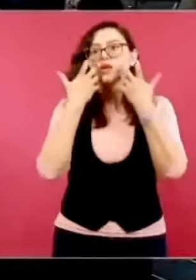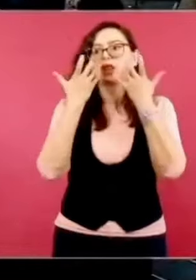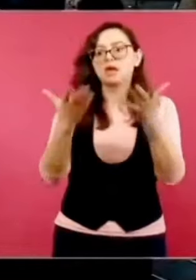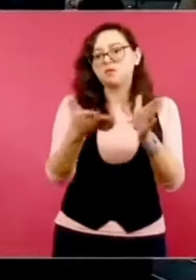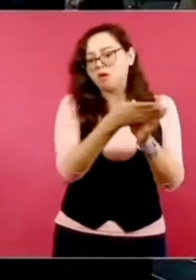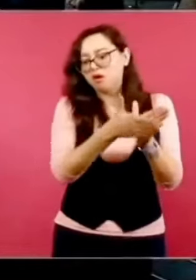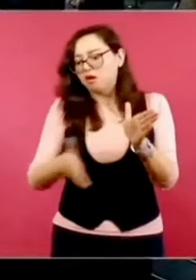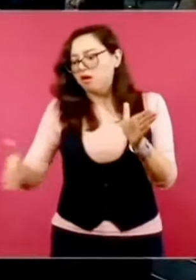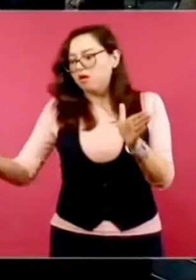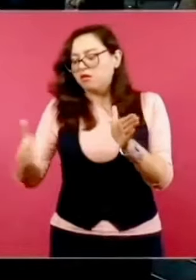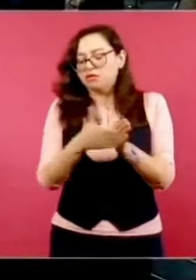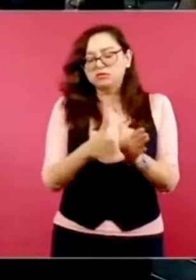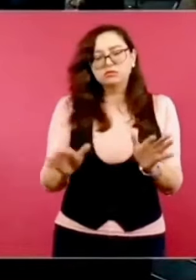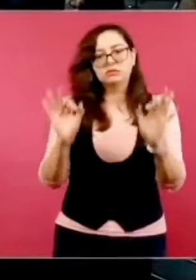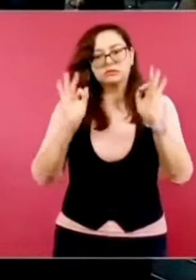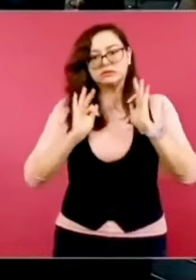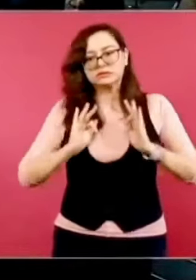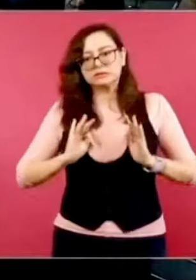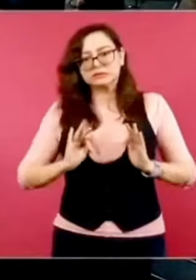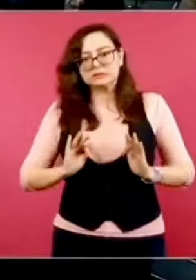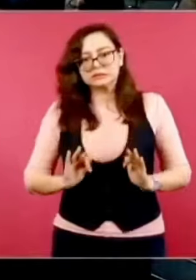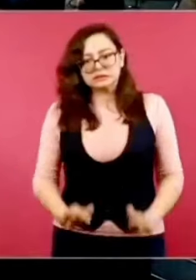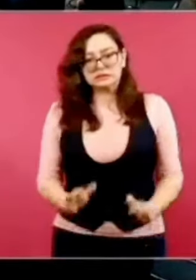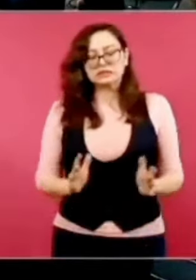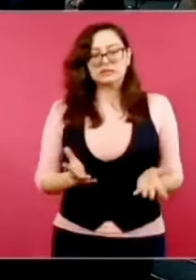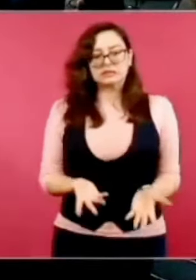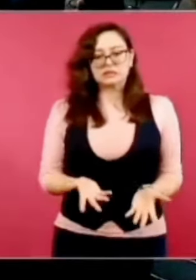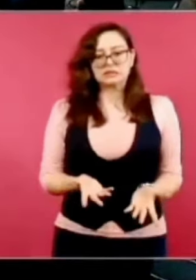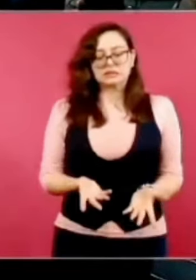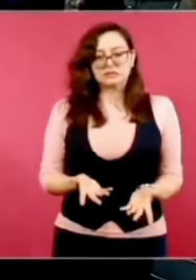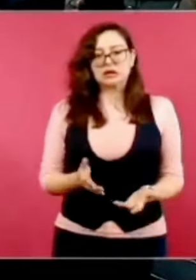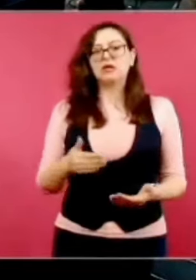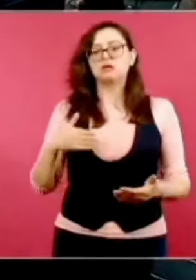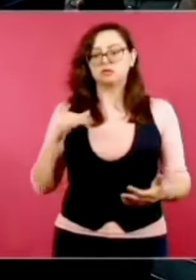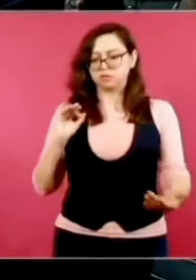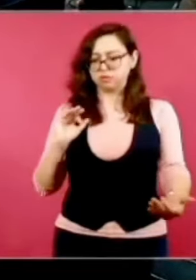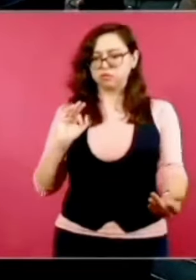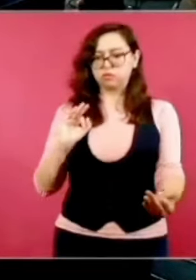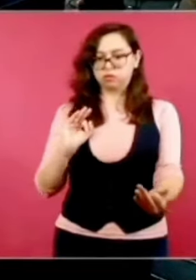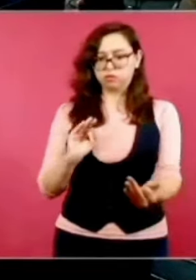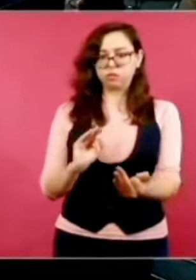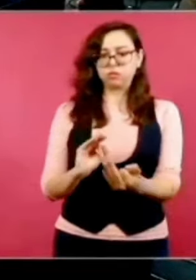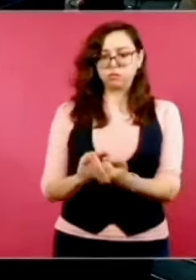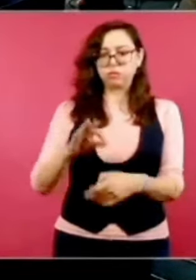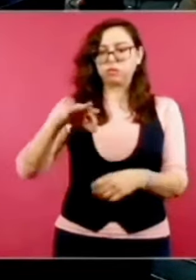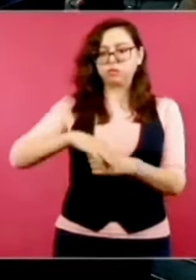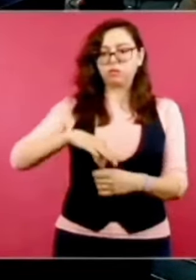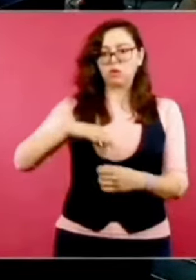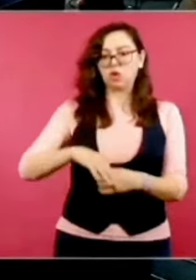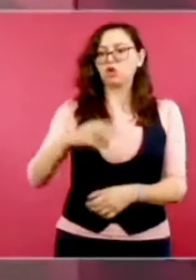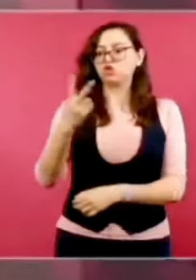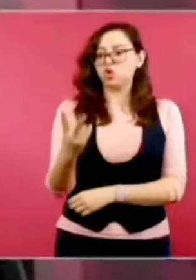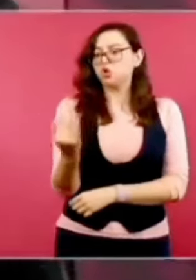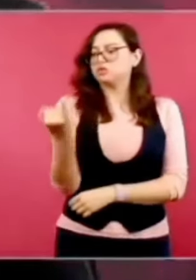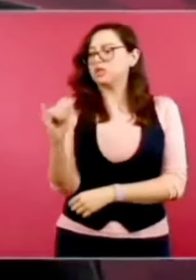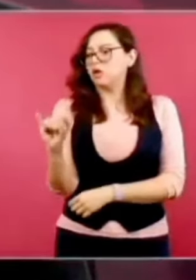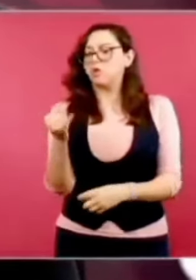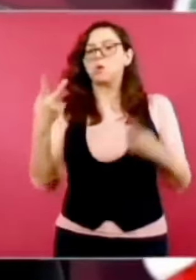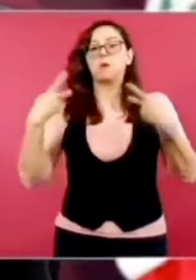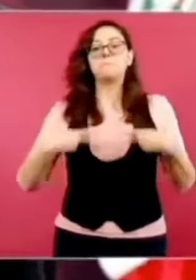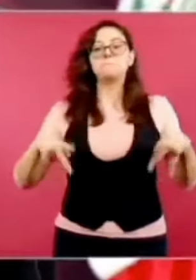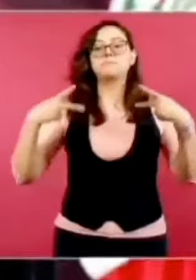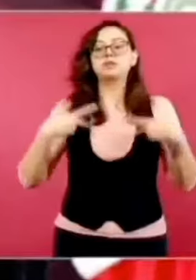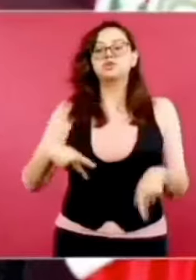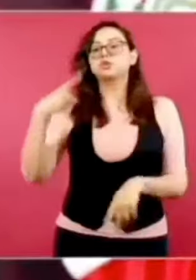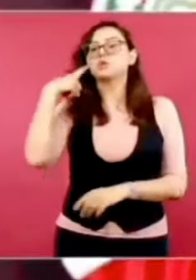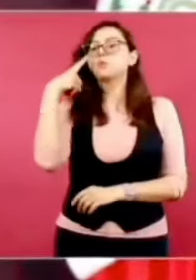que se vaya la elección el 2 de junio y que cada quien de manera